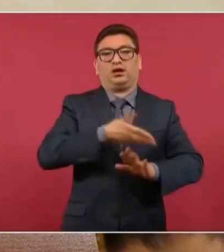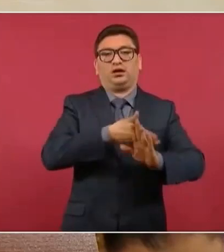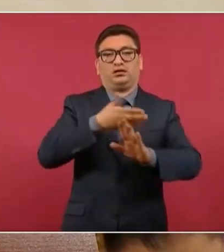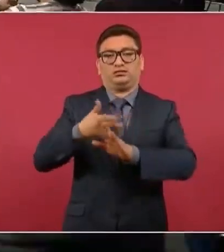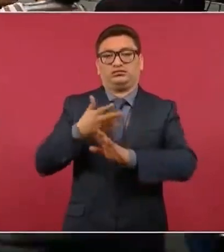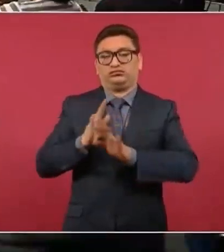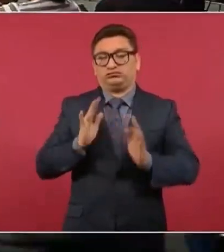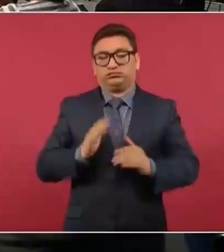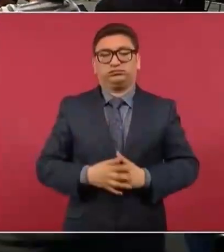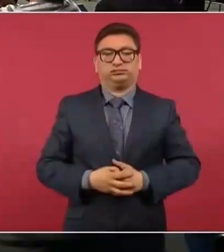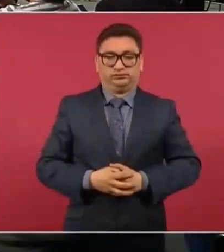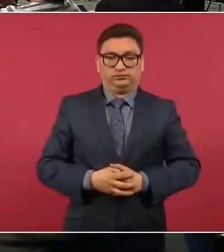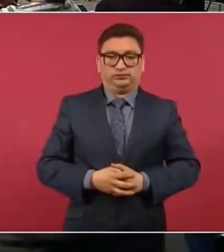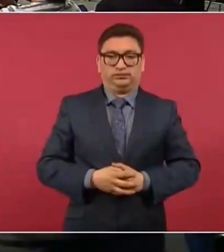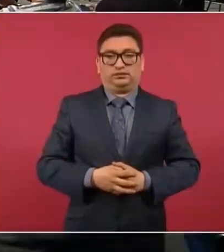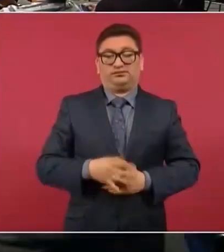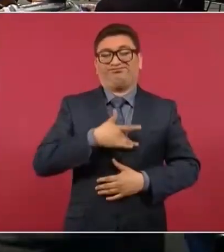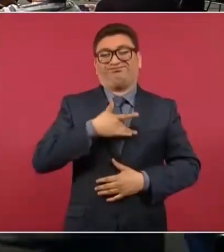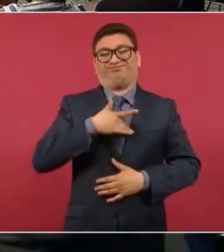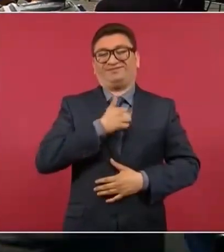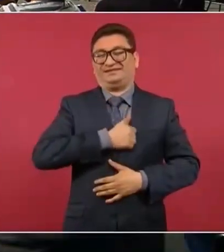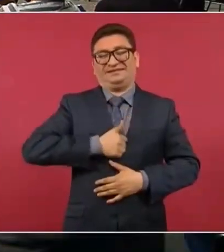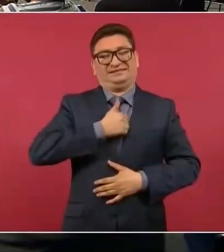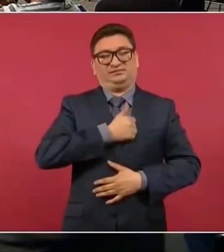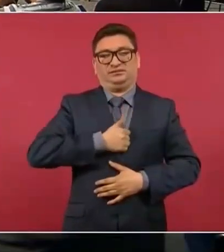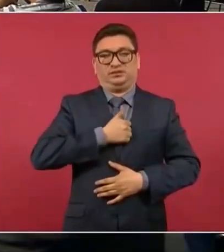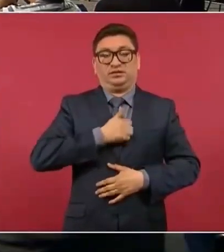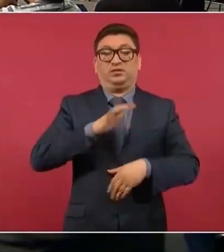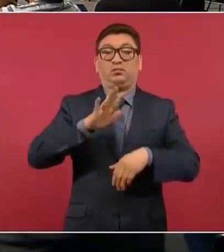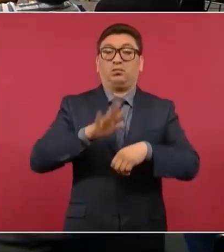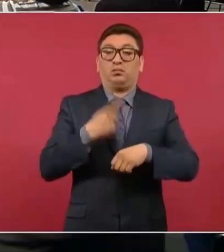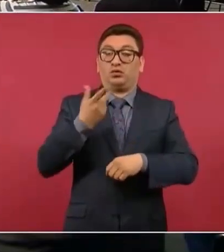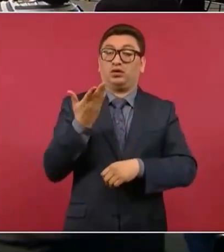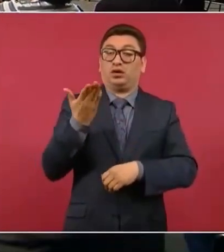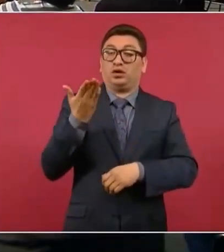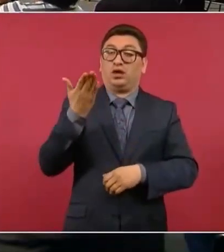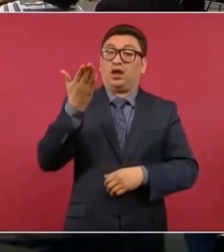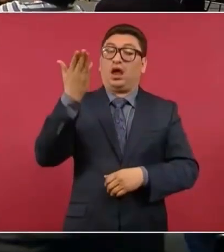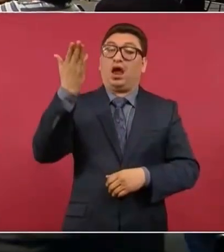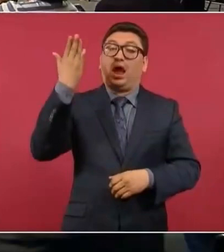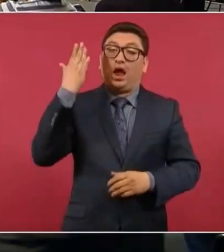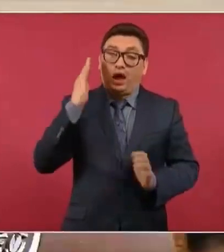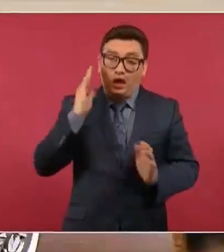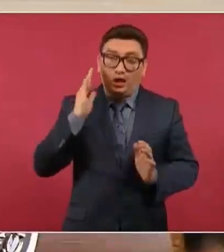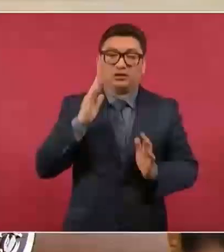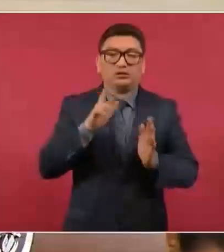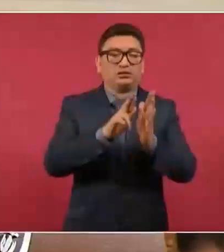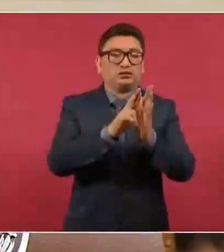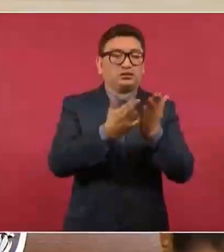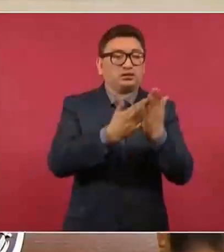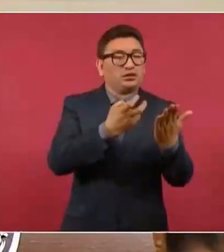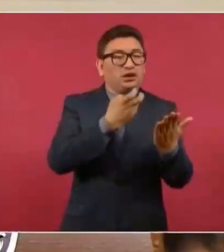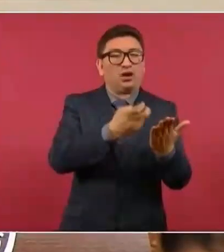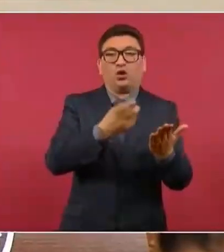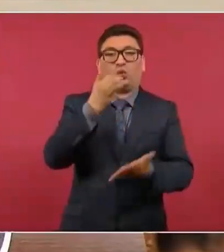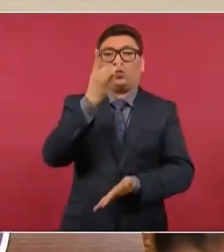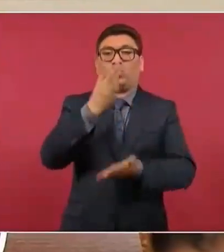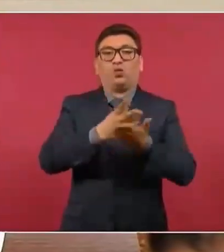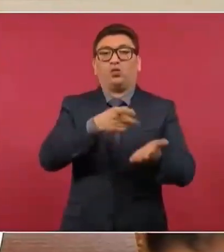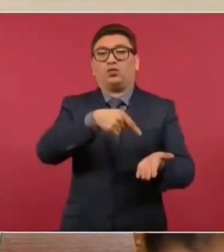que es lamentable porque era de las únicas revistas que había